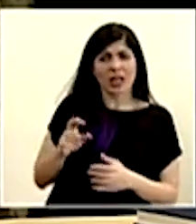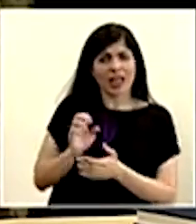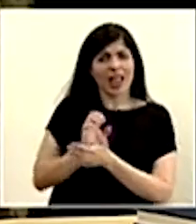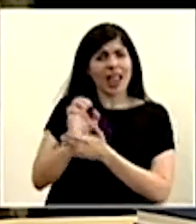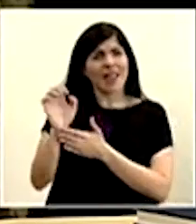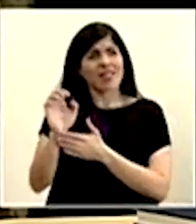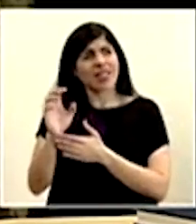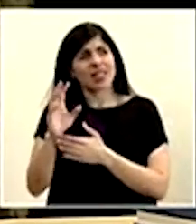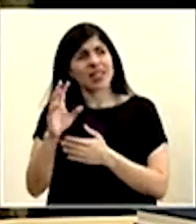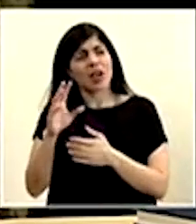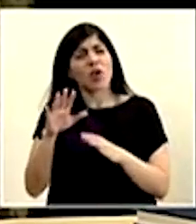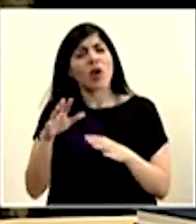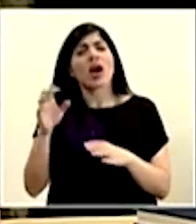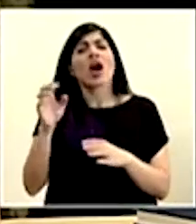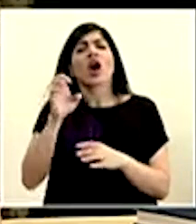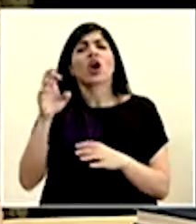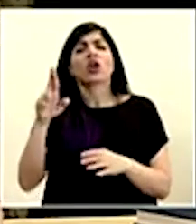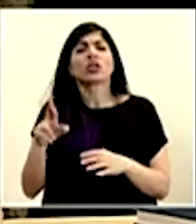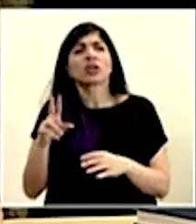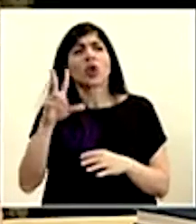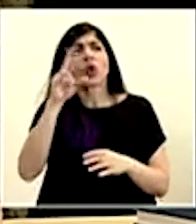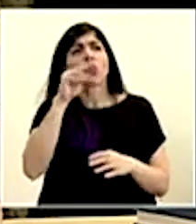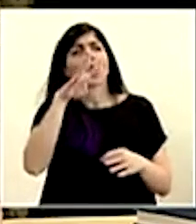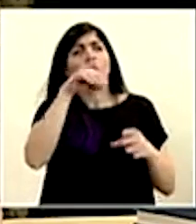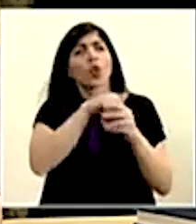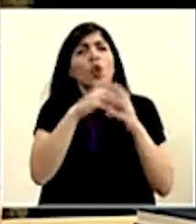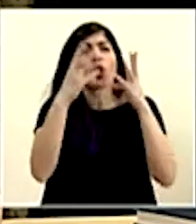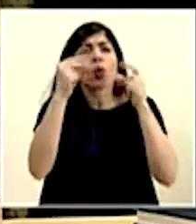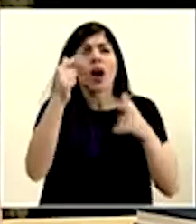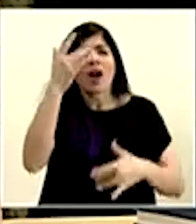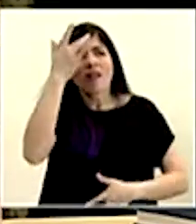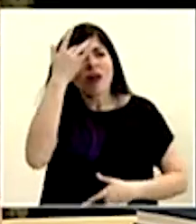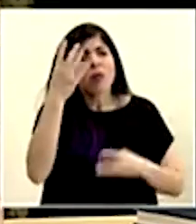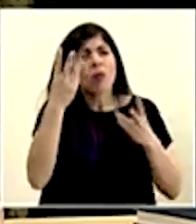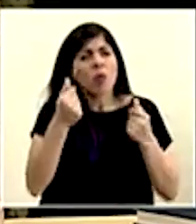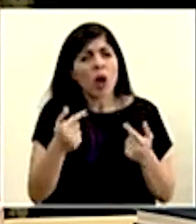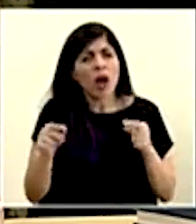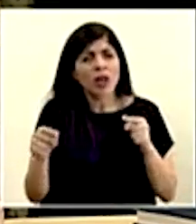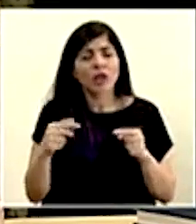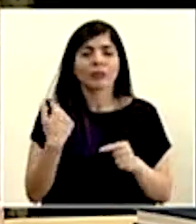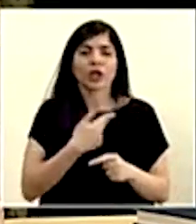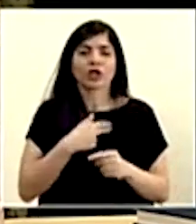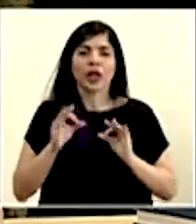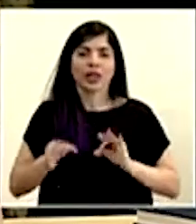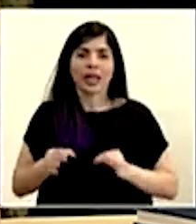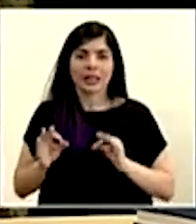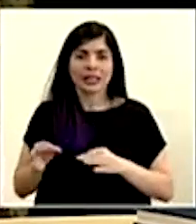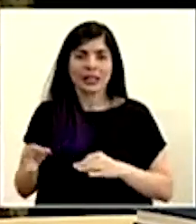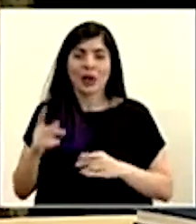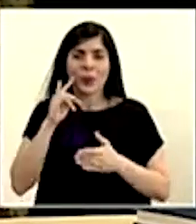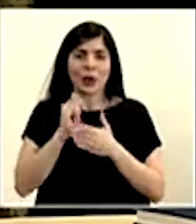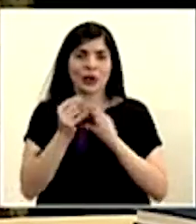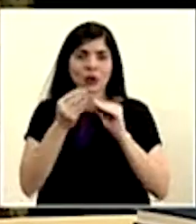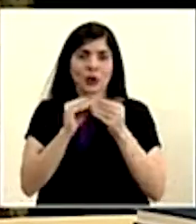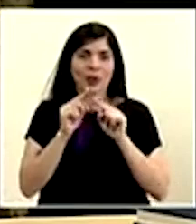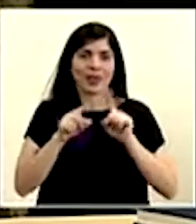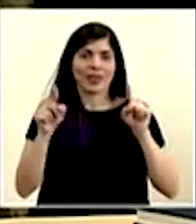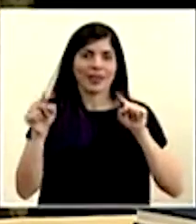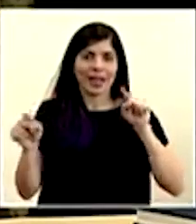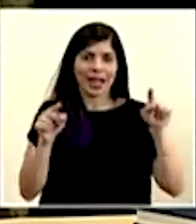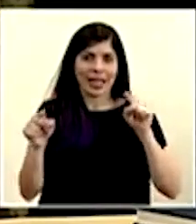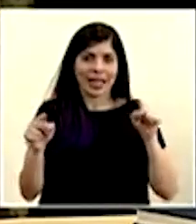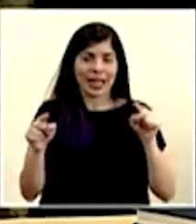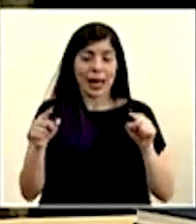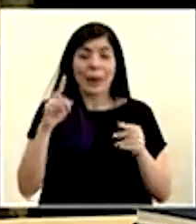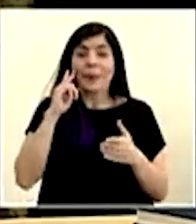mismo club con esta cantidad de casos? Son las decisiones que tomamos. Y en esto, por eso, no